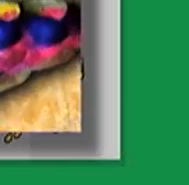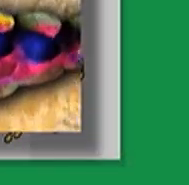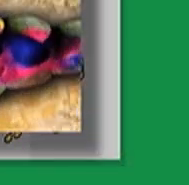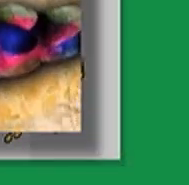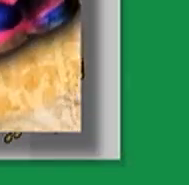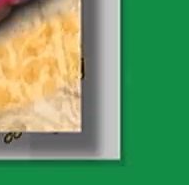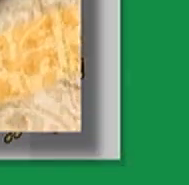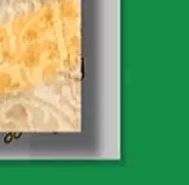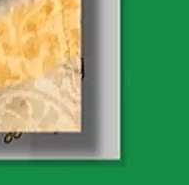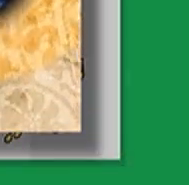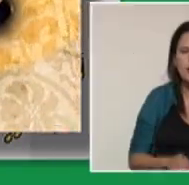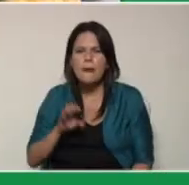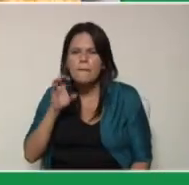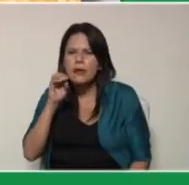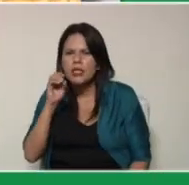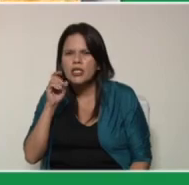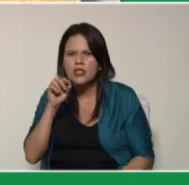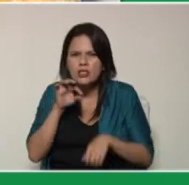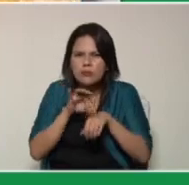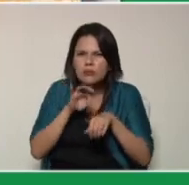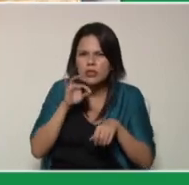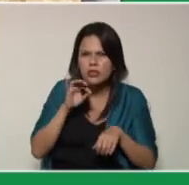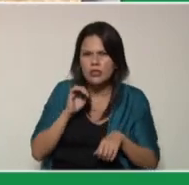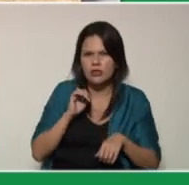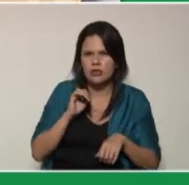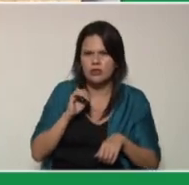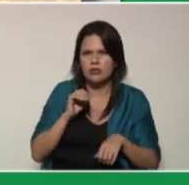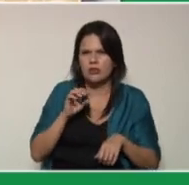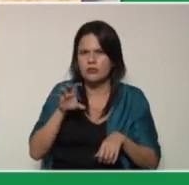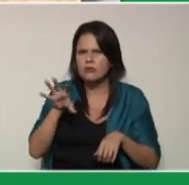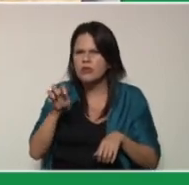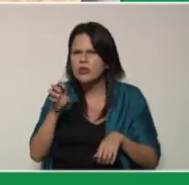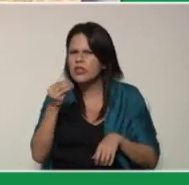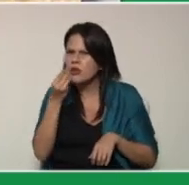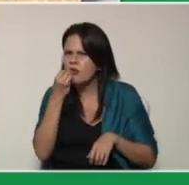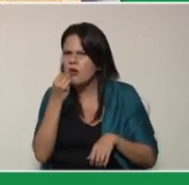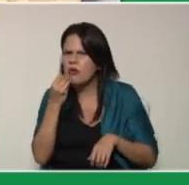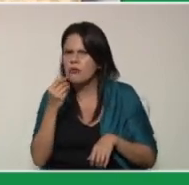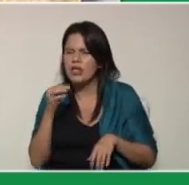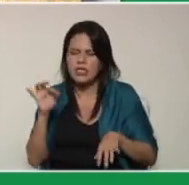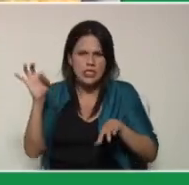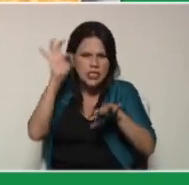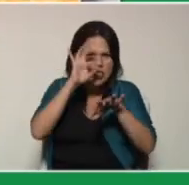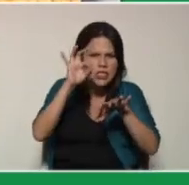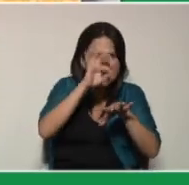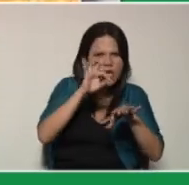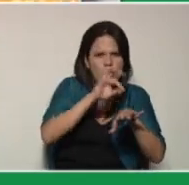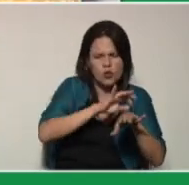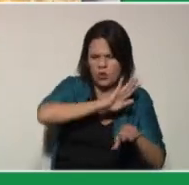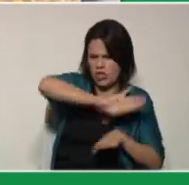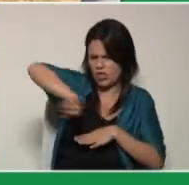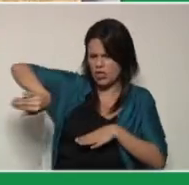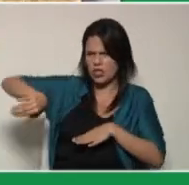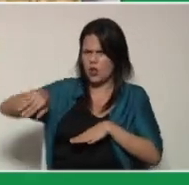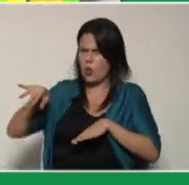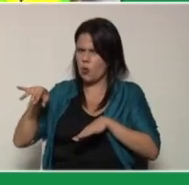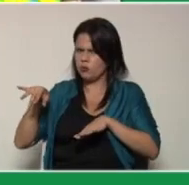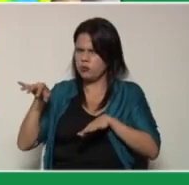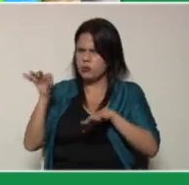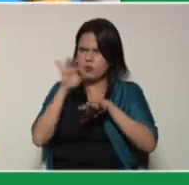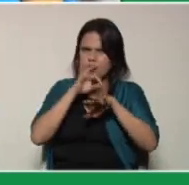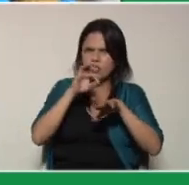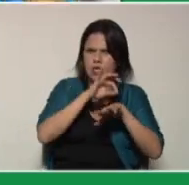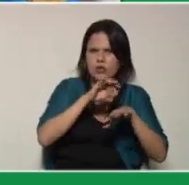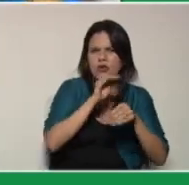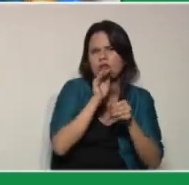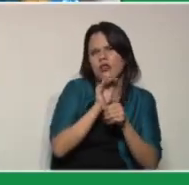Piojito que te pica, piojito que te como, zancudo que te quito, zancudos que